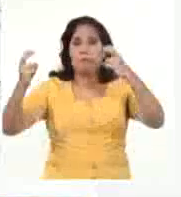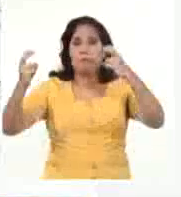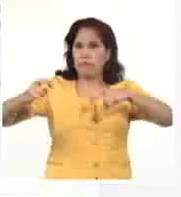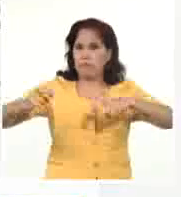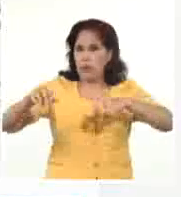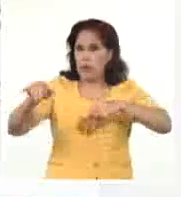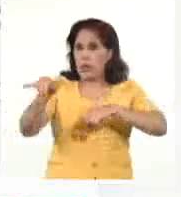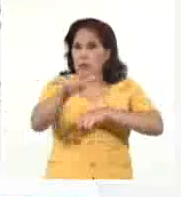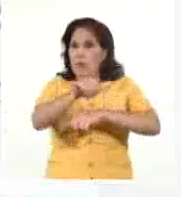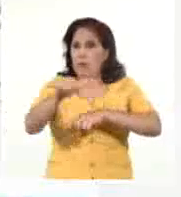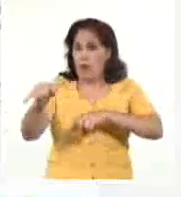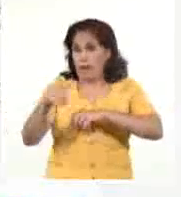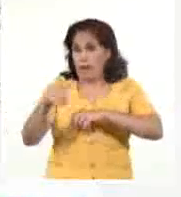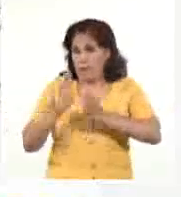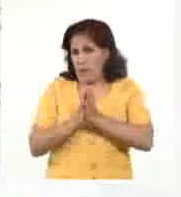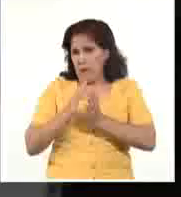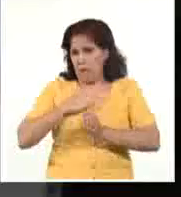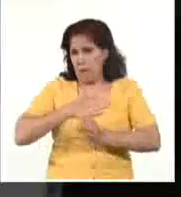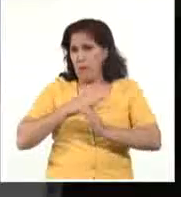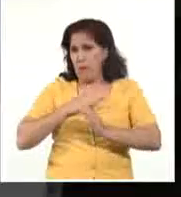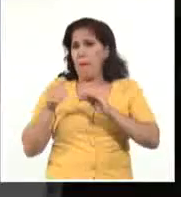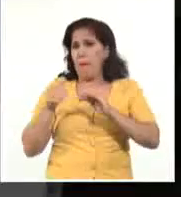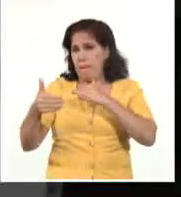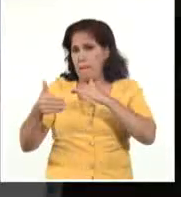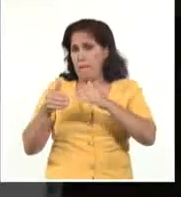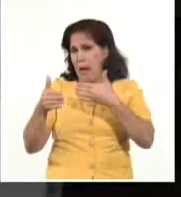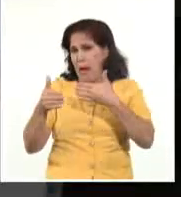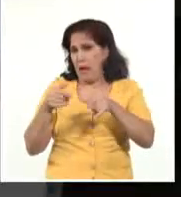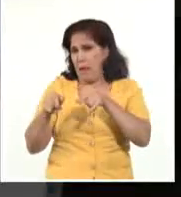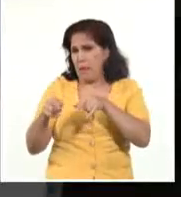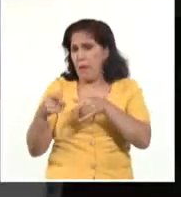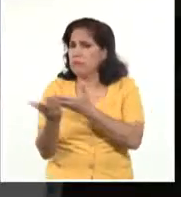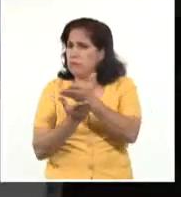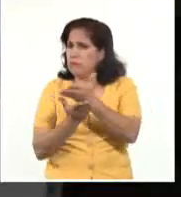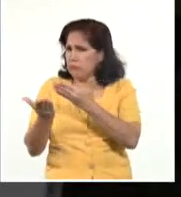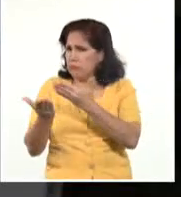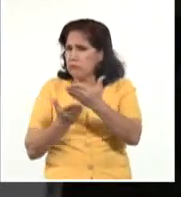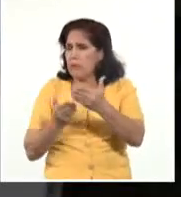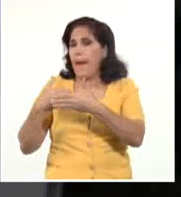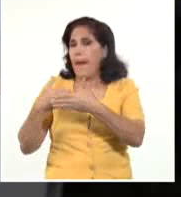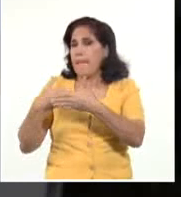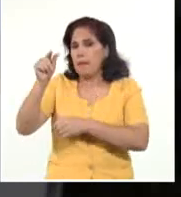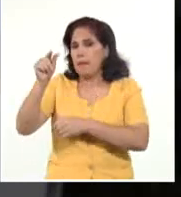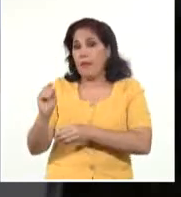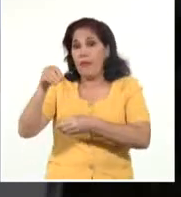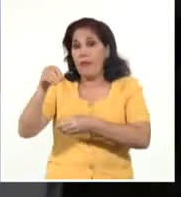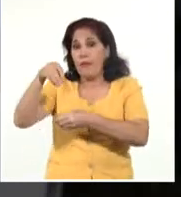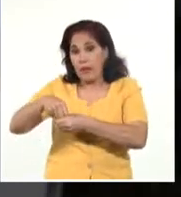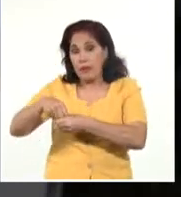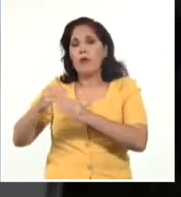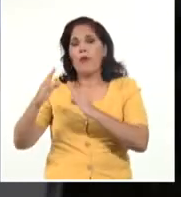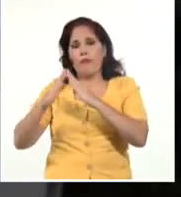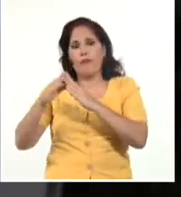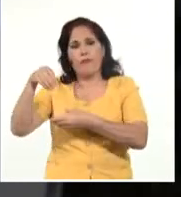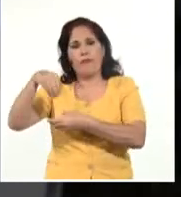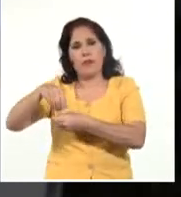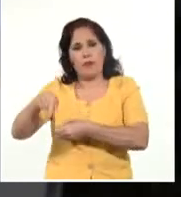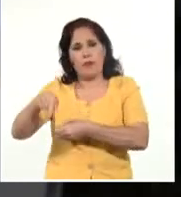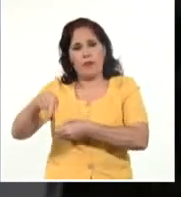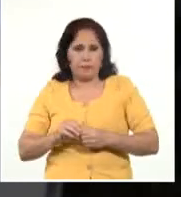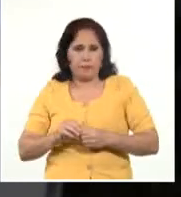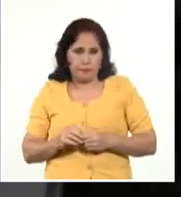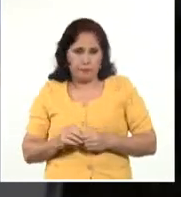homólogo Federico Alfaro y también intercambiará con empresarios panameños y cubanos residentes en el país centroamericano.